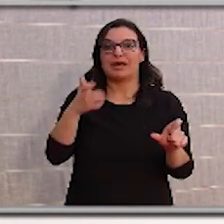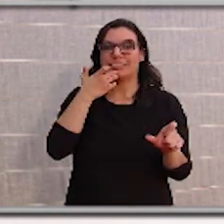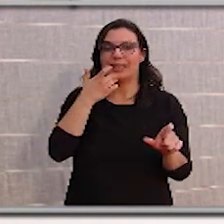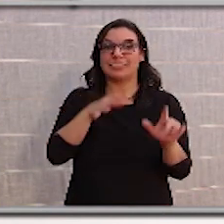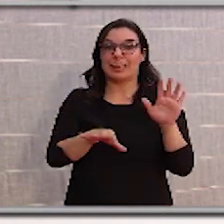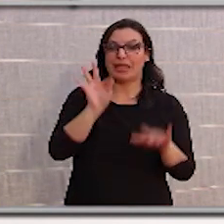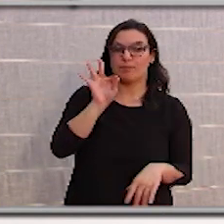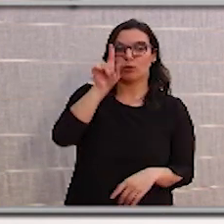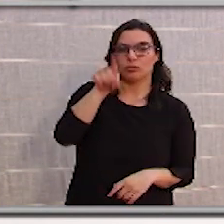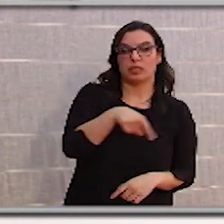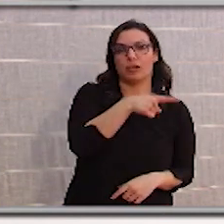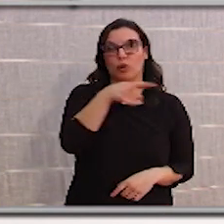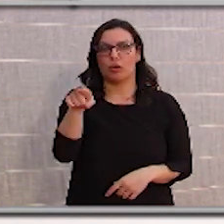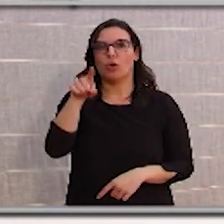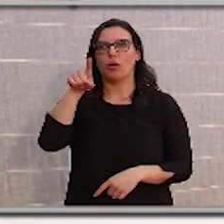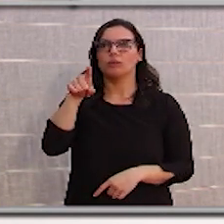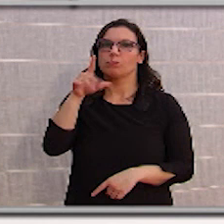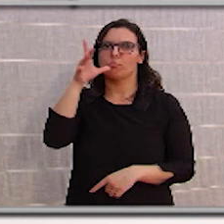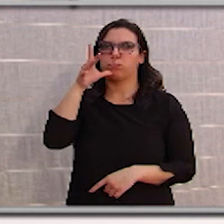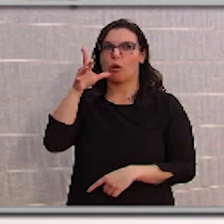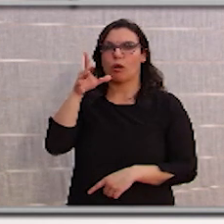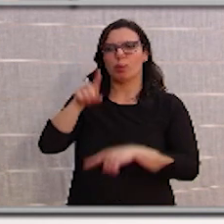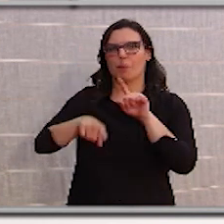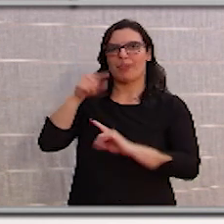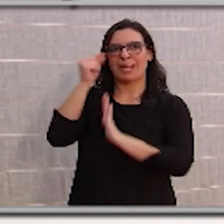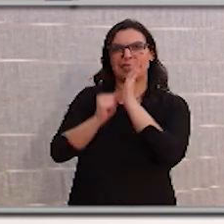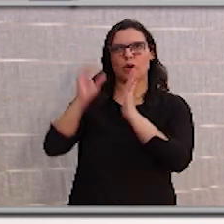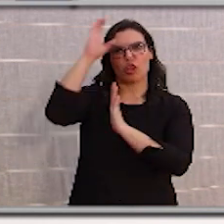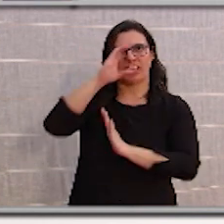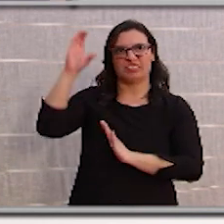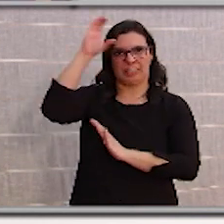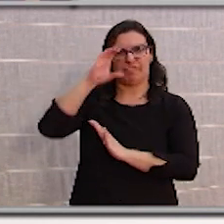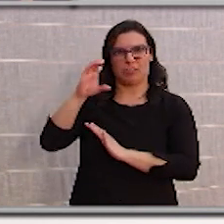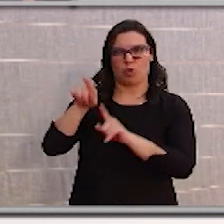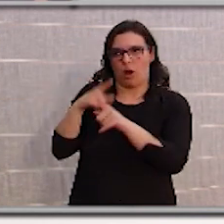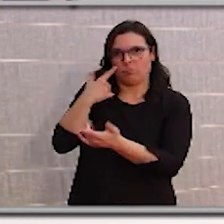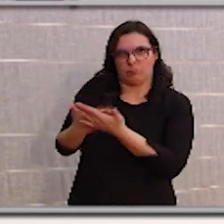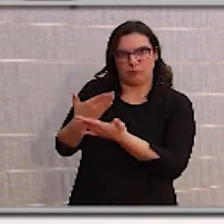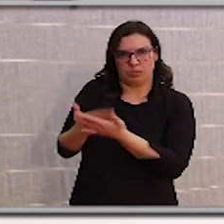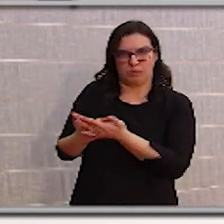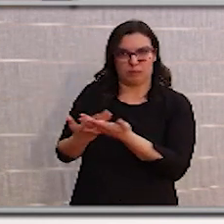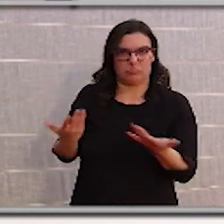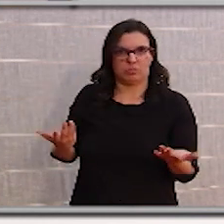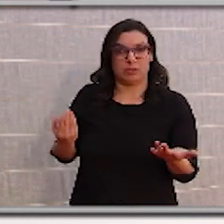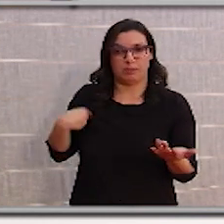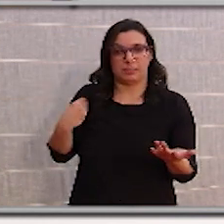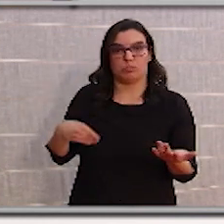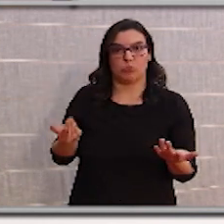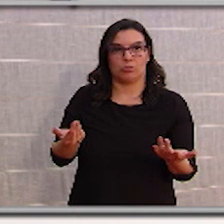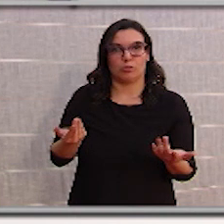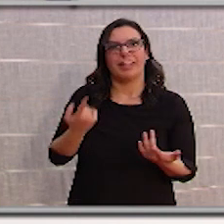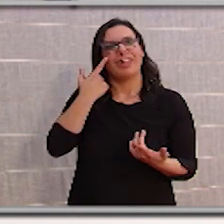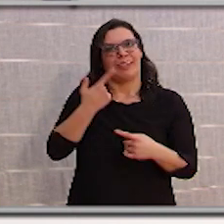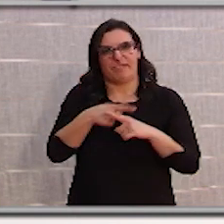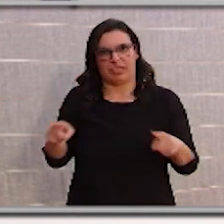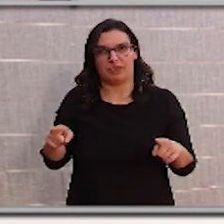una decisión está basada en criterios científicos y epidemiológicos. Y esos criterios son estos. Es decir, no es lo mismo